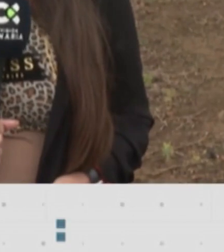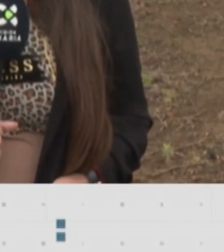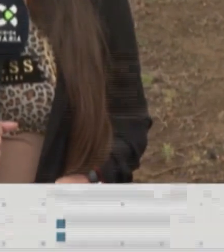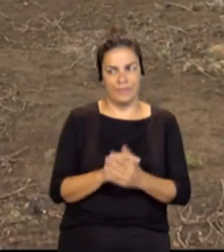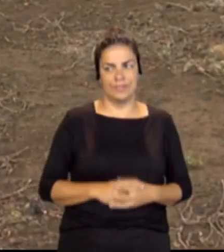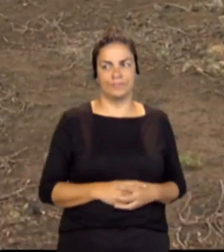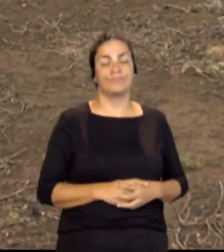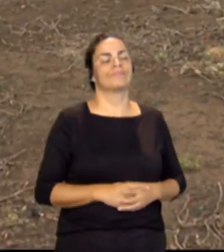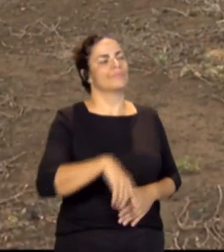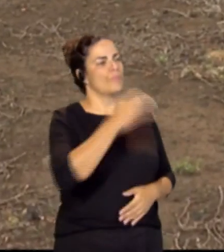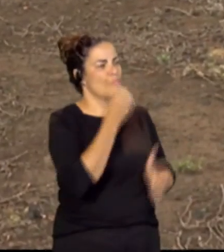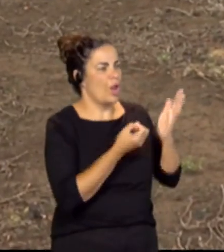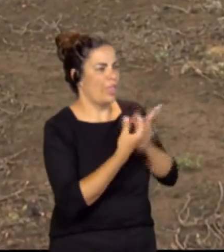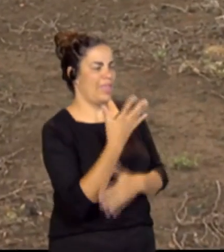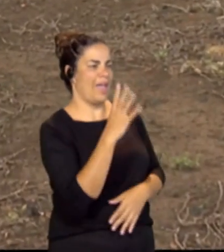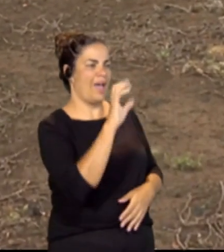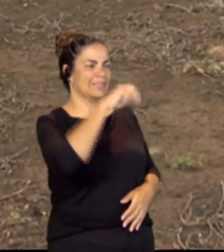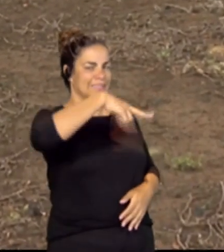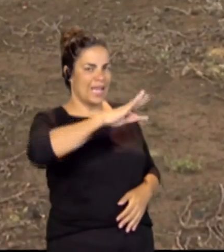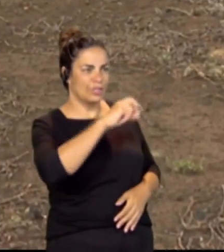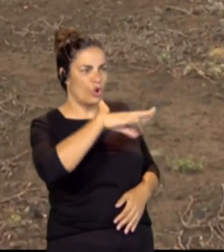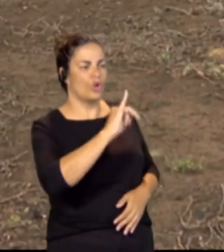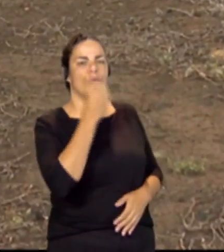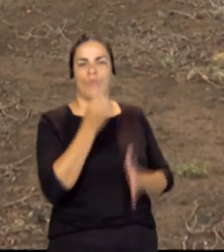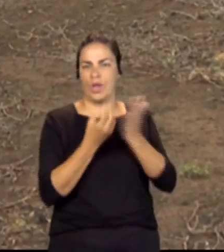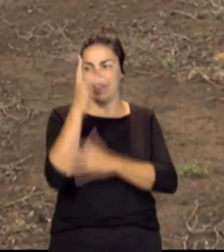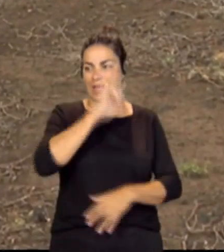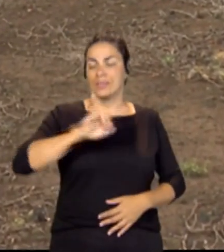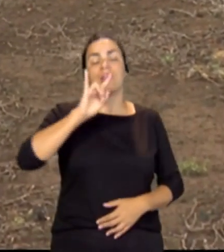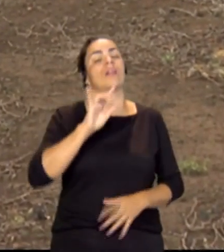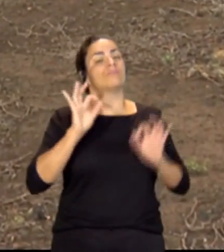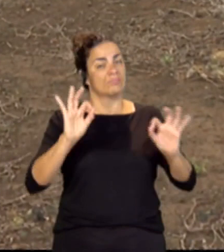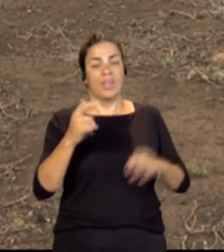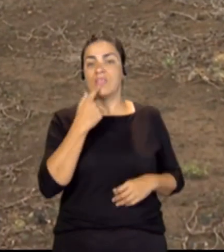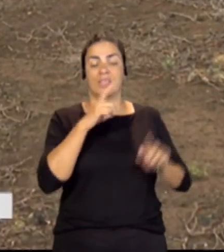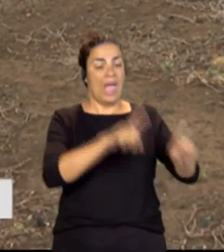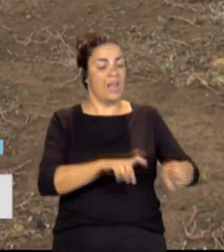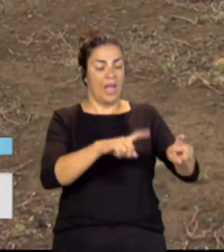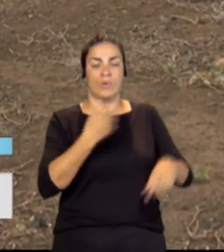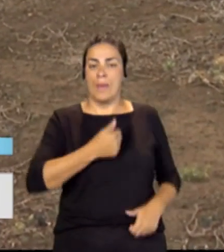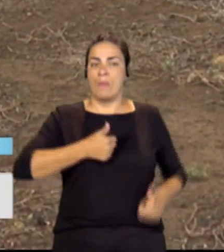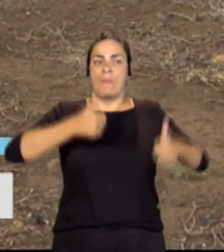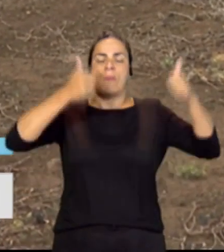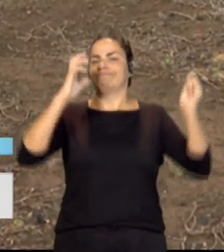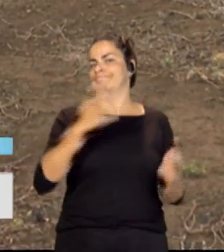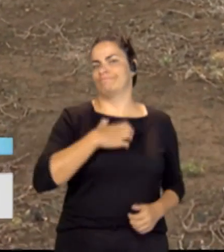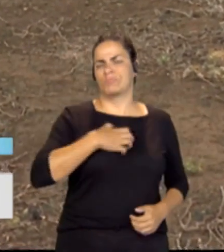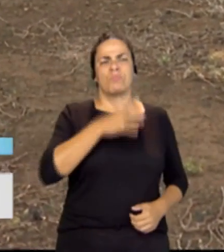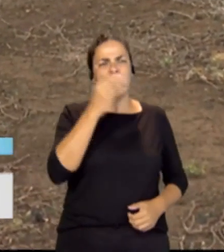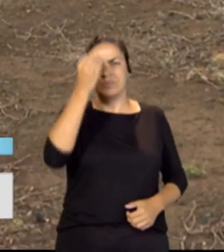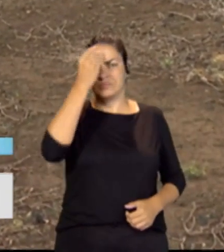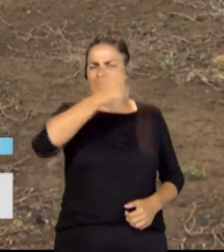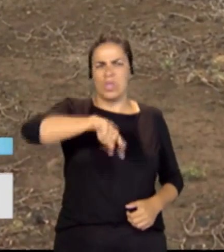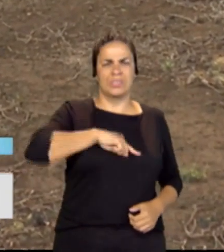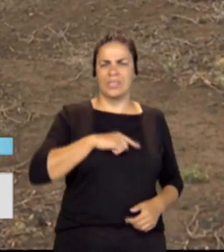Buenos días, Antonio. Buenos días, Canarias. Así es, dicen que el campo no aguanta más, se sienten desfasados en ayudas,